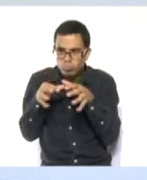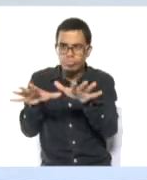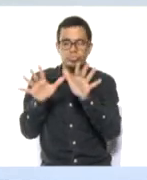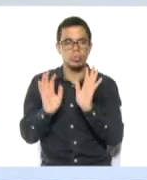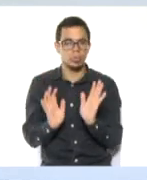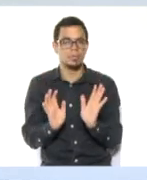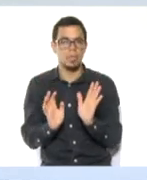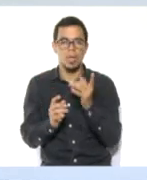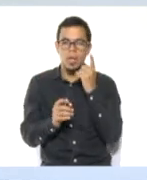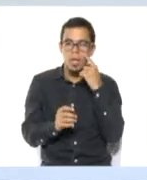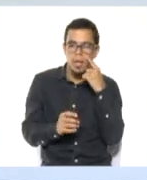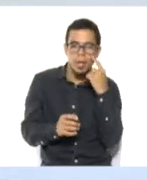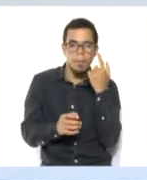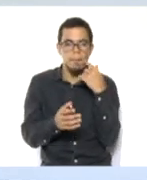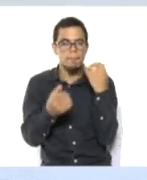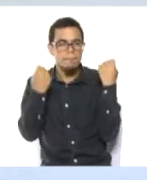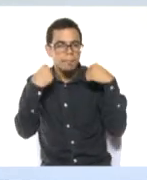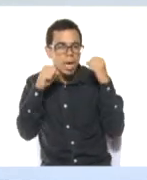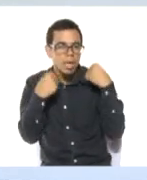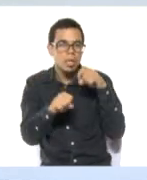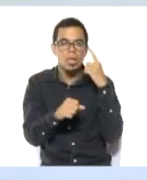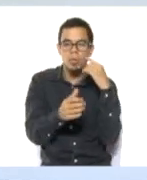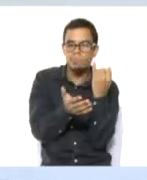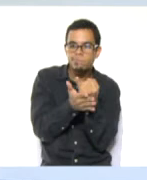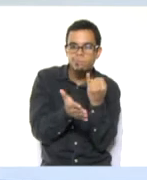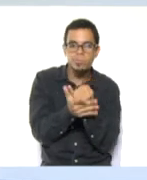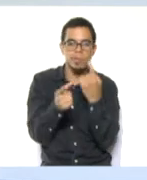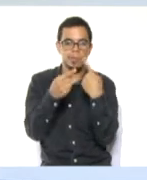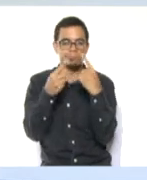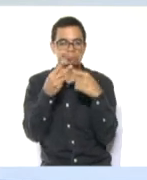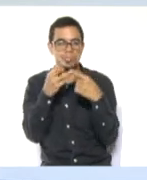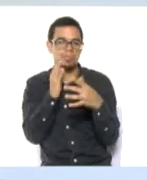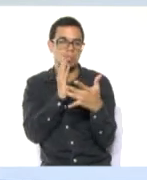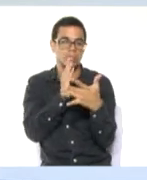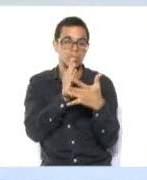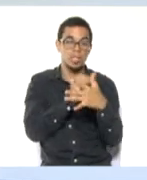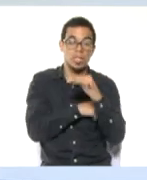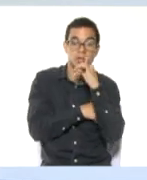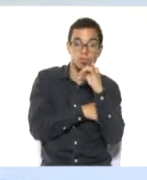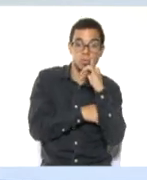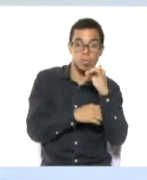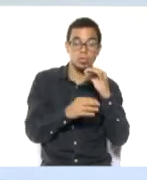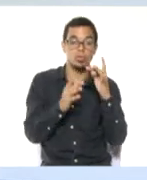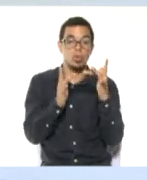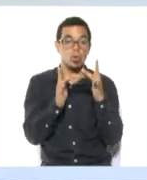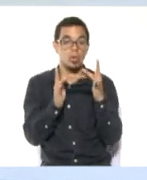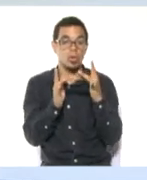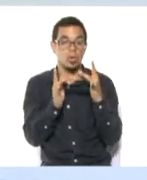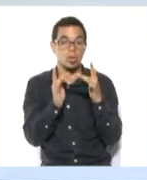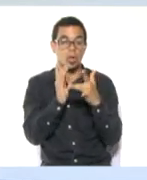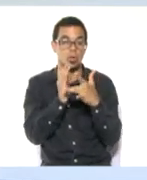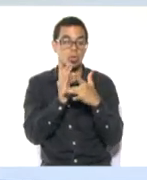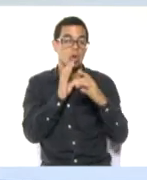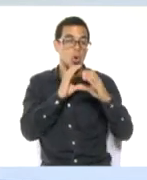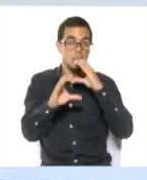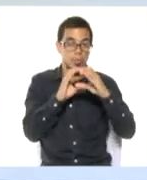estas herramientas. Porque esto les va a ayudar a entender que las tecnologías de la información y la comunicación tienen múltiples usos.